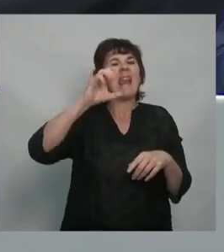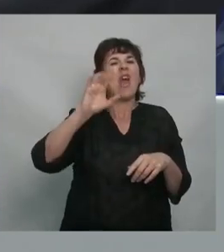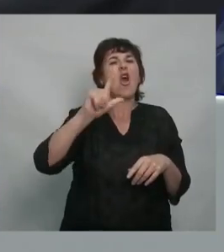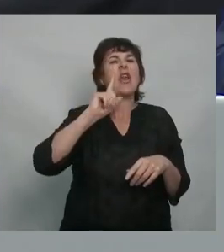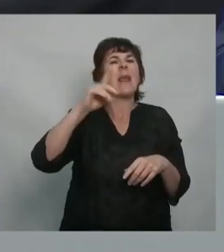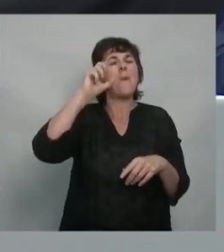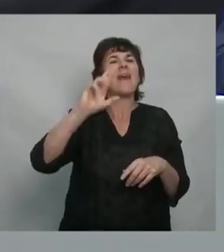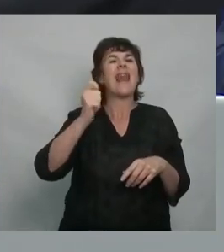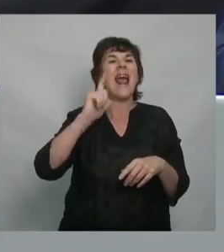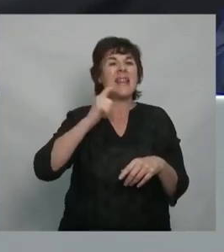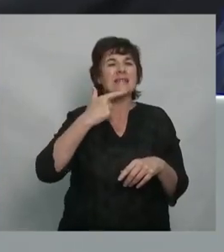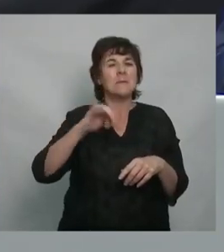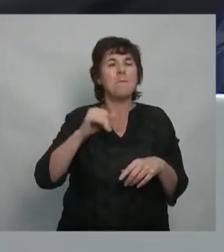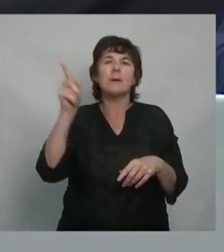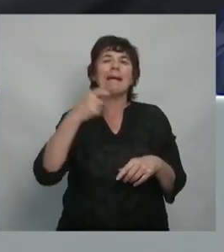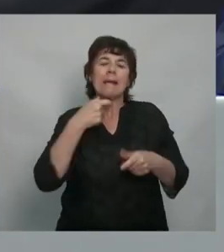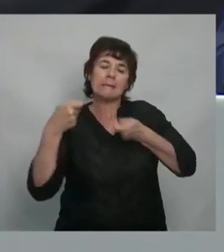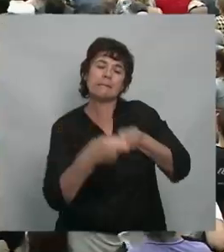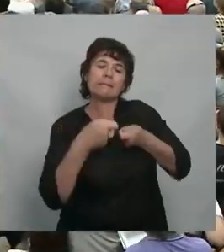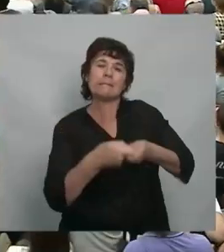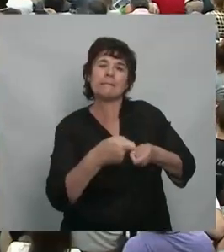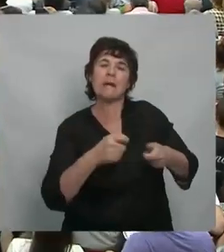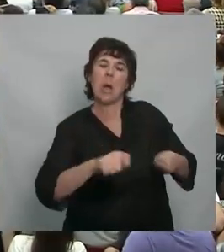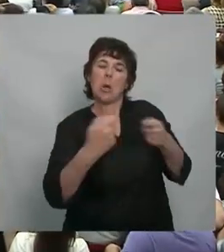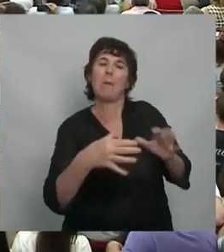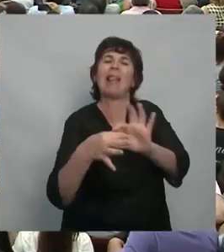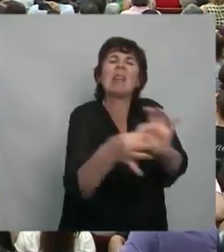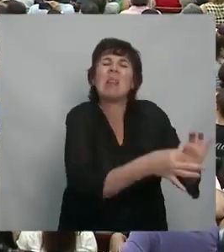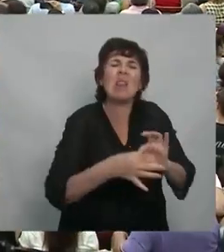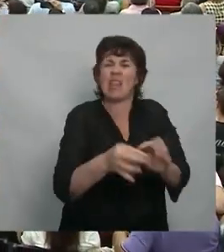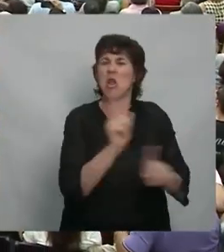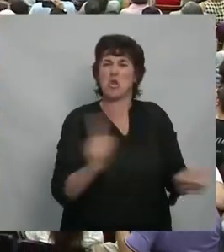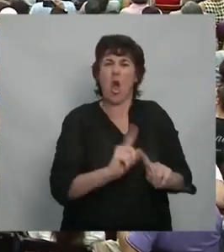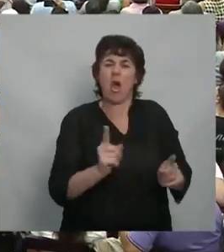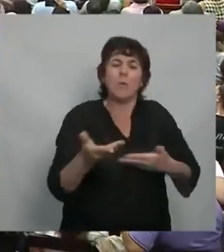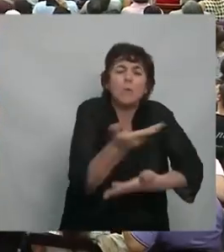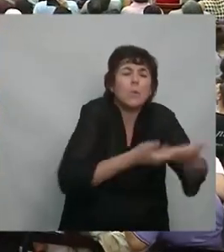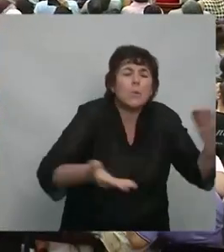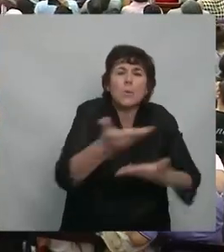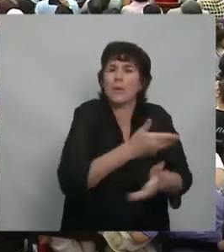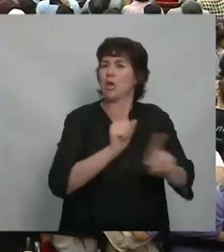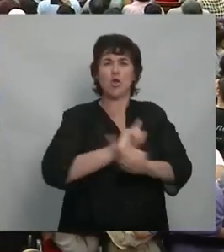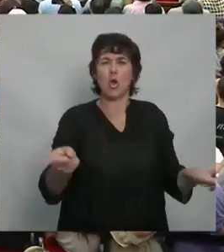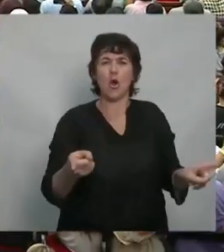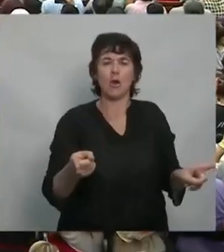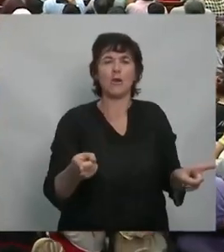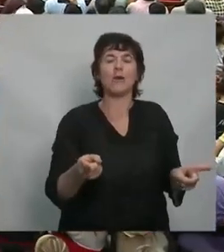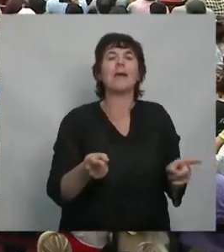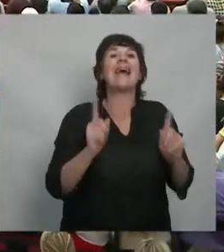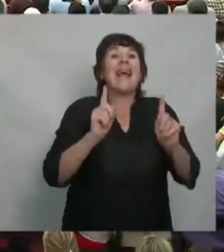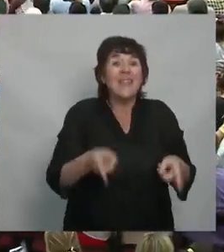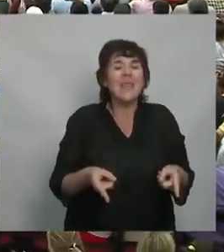para romper los lazos de solidaridad, pero fundamentalmente ha servido para que la gente no pueda